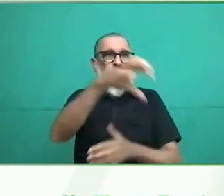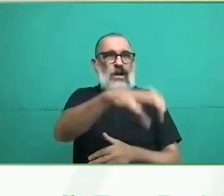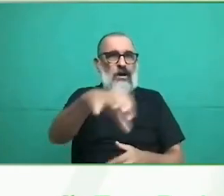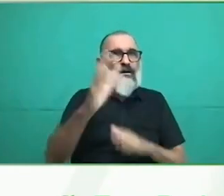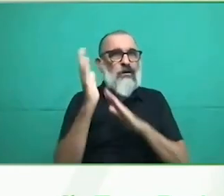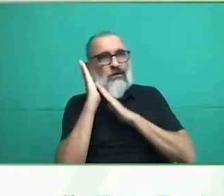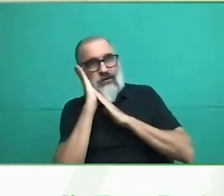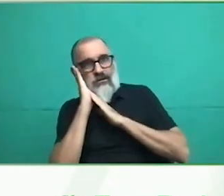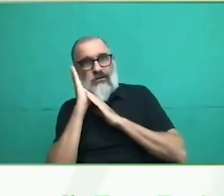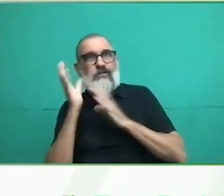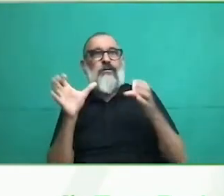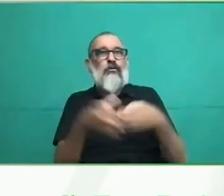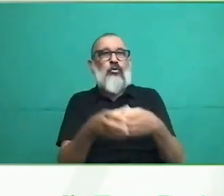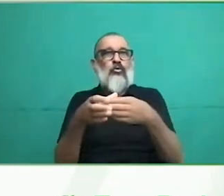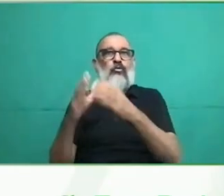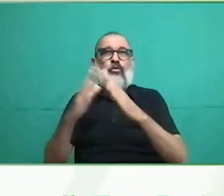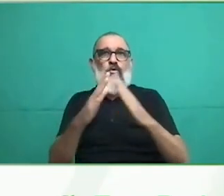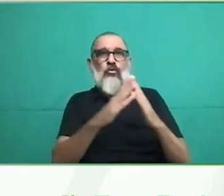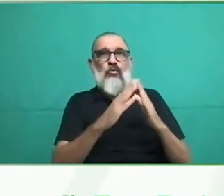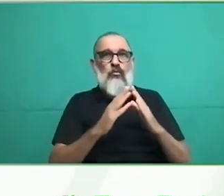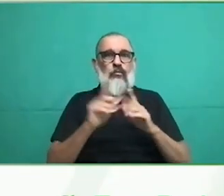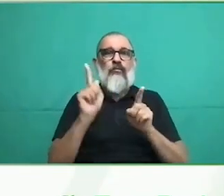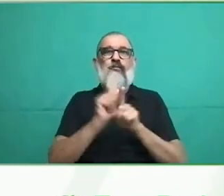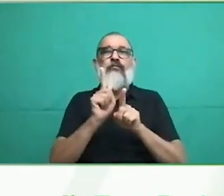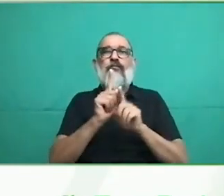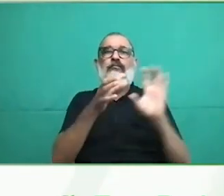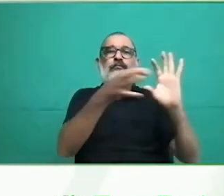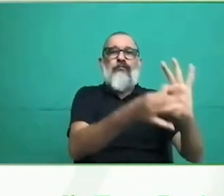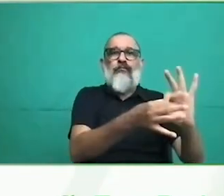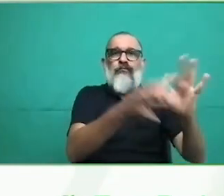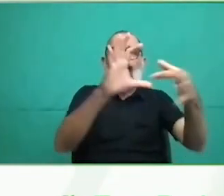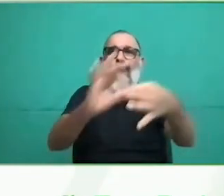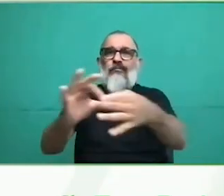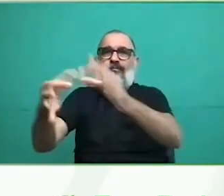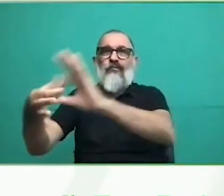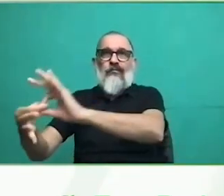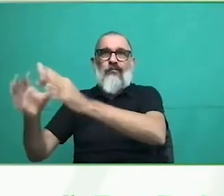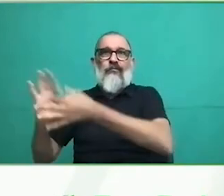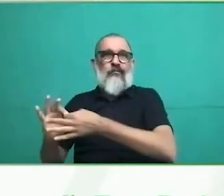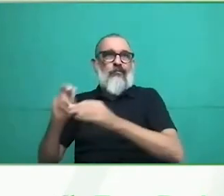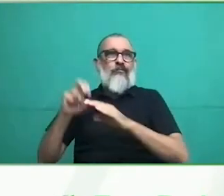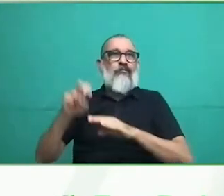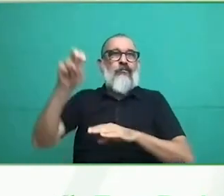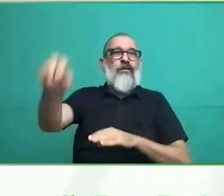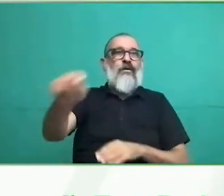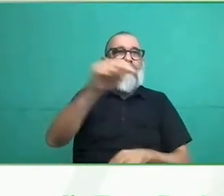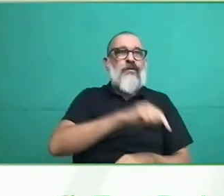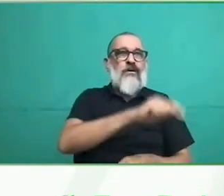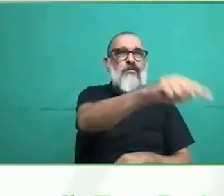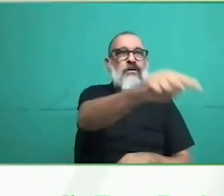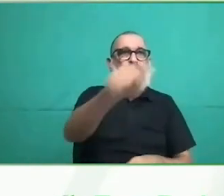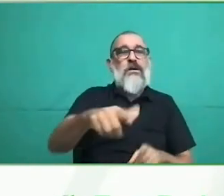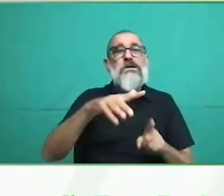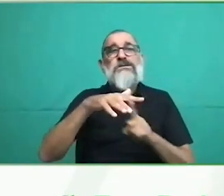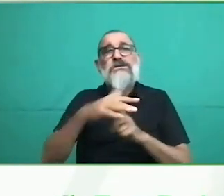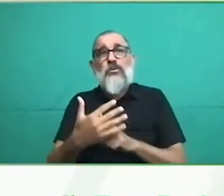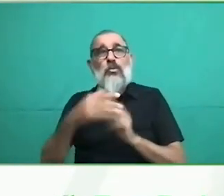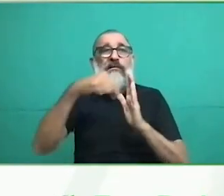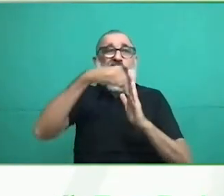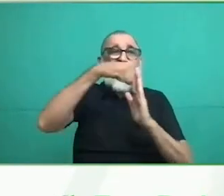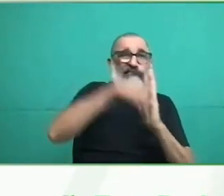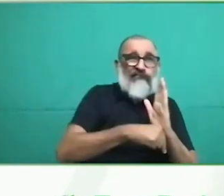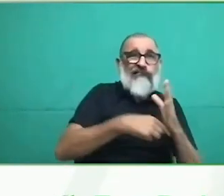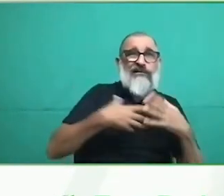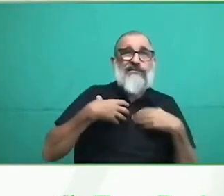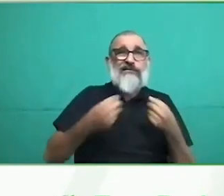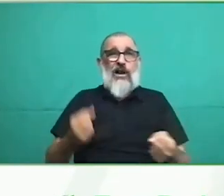afrontar solos una vivienda. Y hemos fomentado un sistema para compartir gastos. Grupos de dos, tres personas, a veces